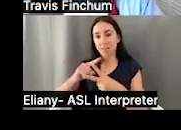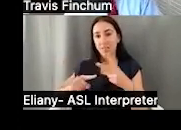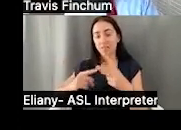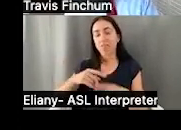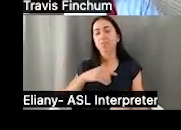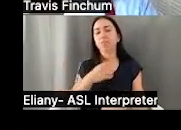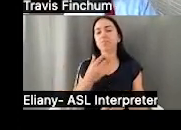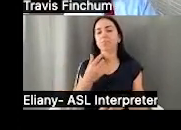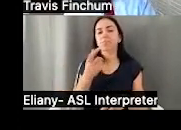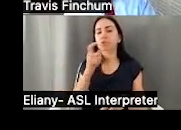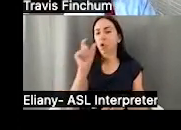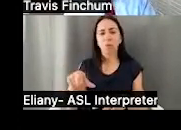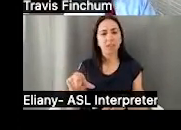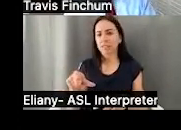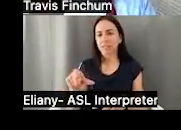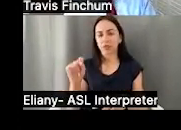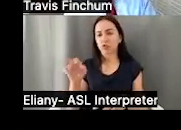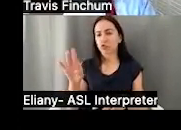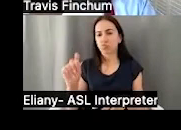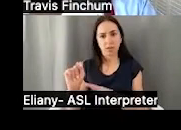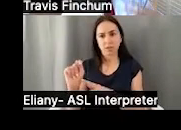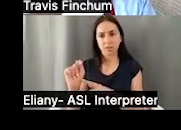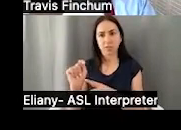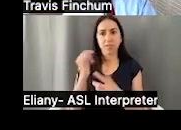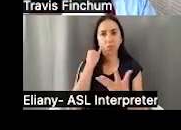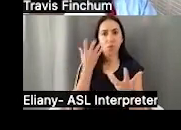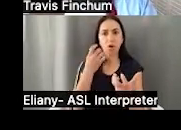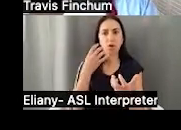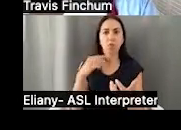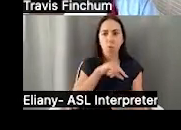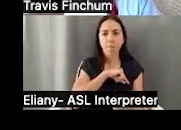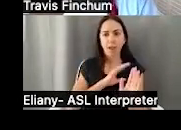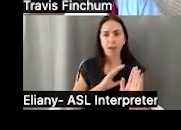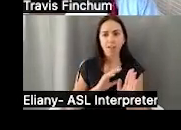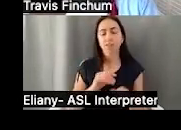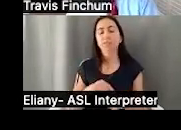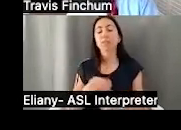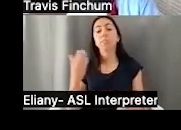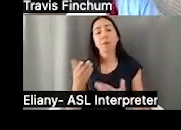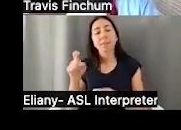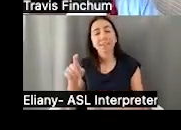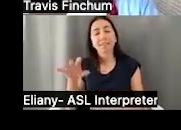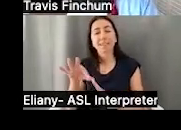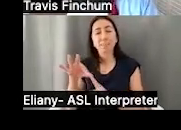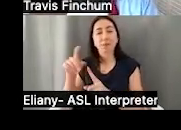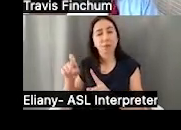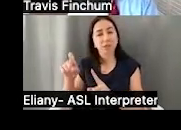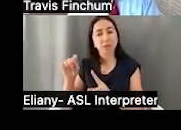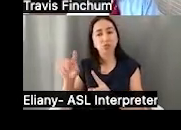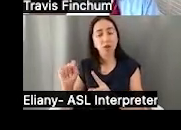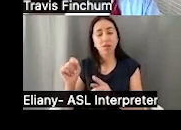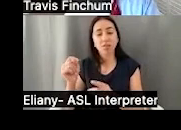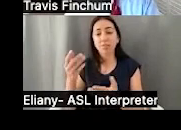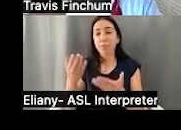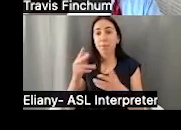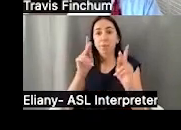beneficio de SSDI. No necesitas un fideicomiso para calificar para ese beneficio. Tal vez necesites un fideicomiso de necesidades